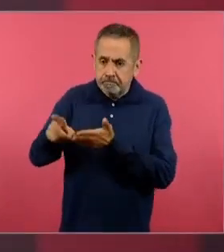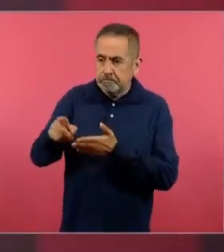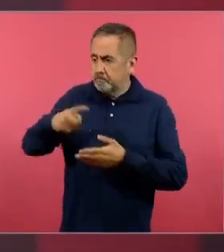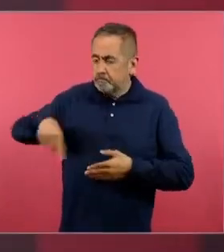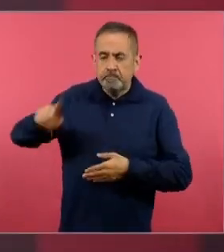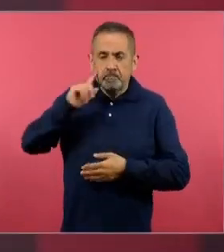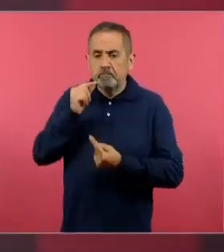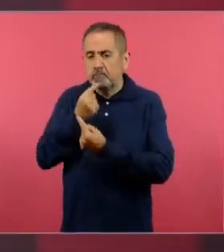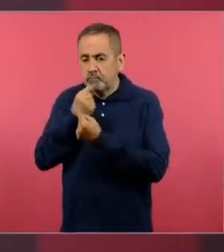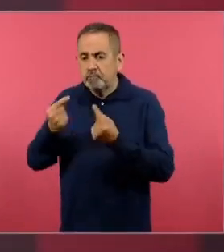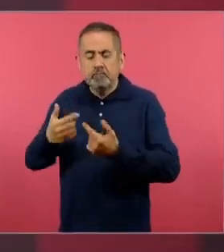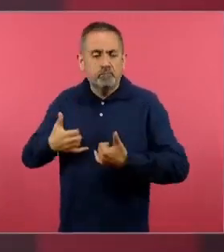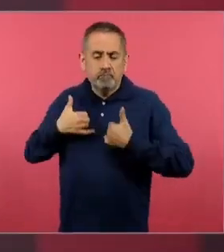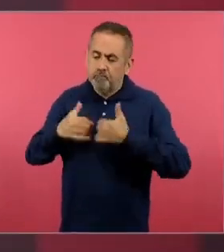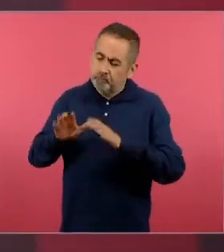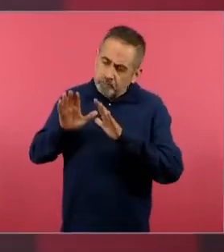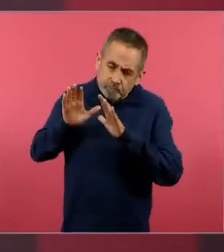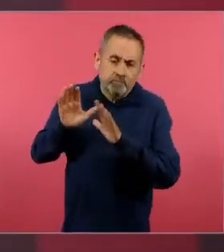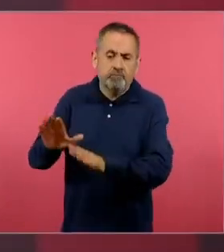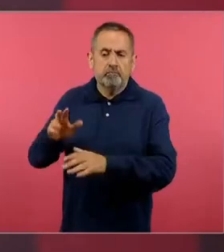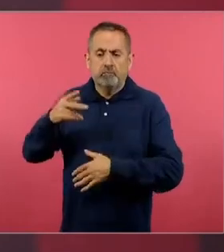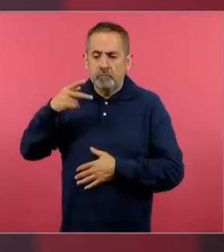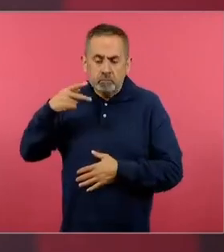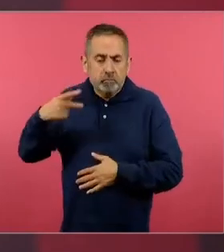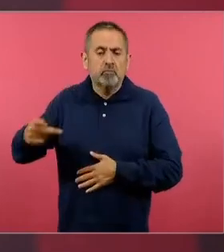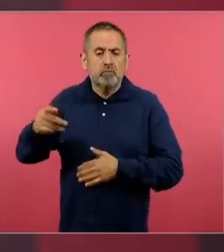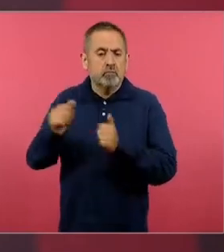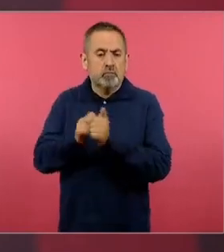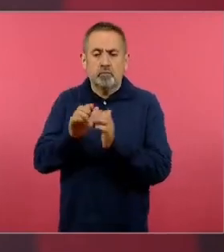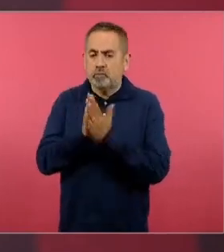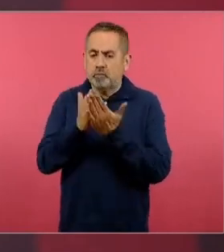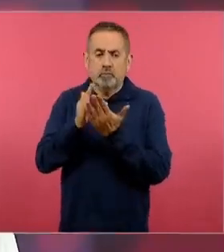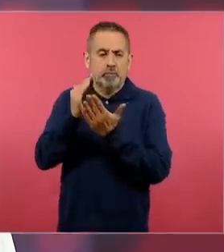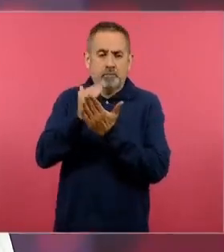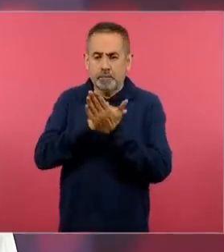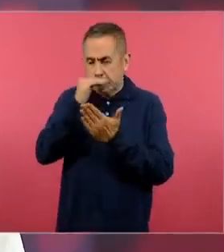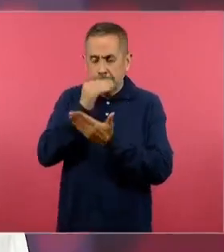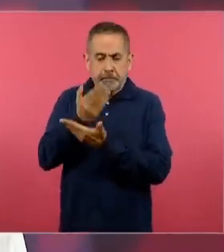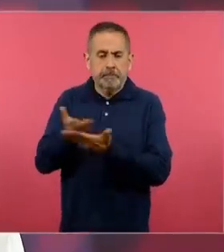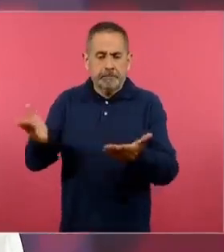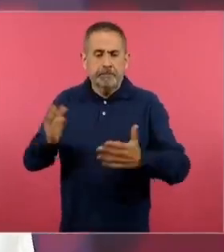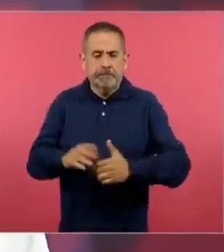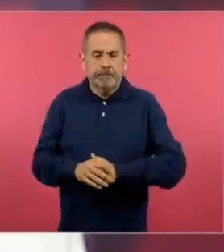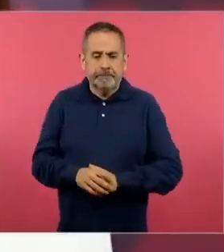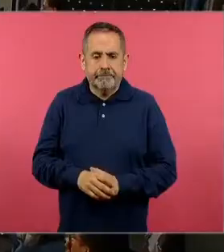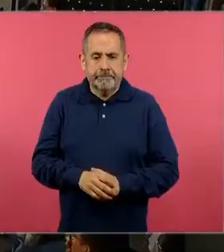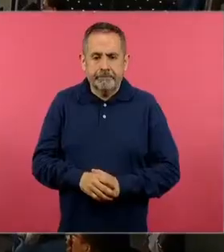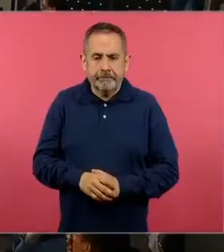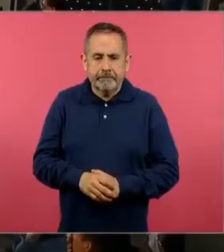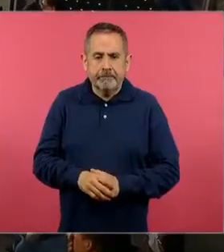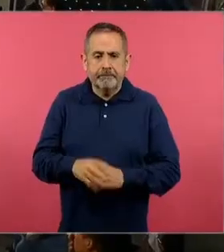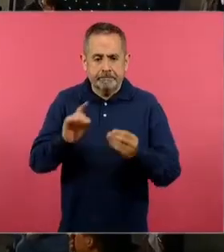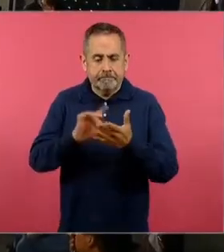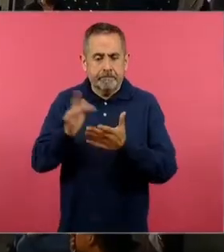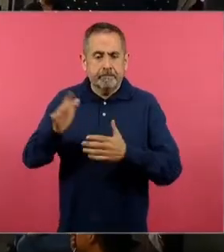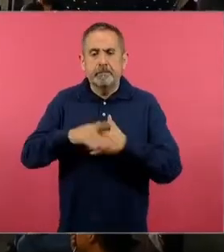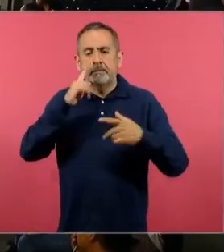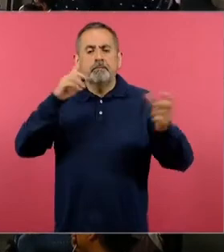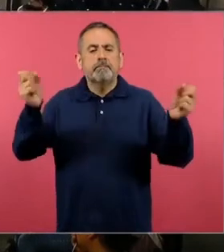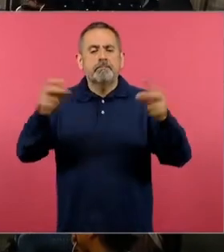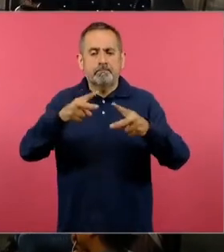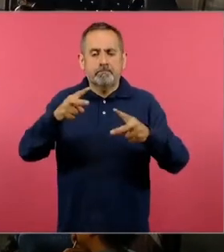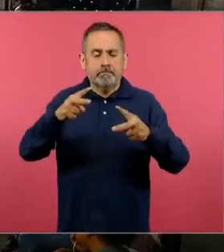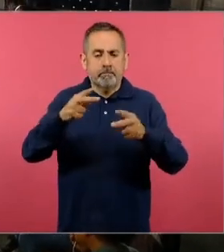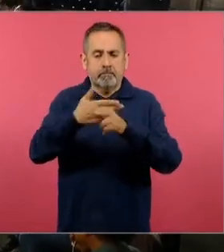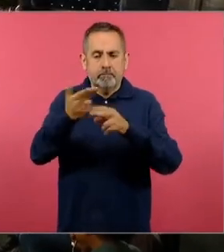niños y adolescentes tener acceso a los libros de texto gratuito. Entonces, muchas gracias. Nos vemos